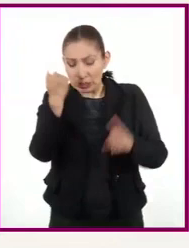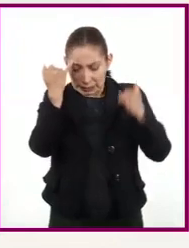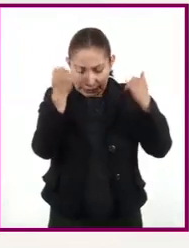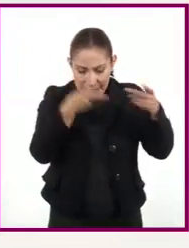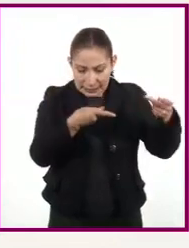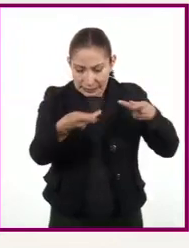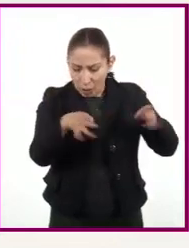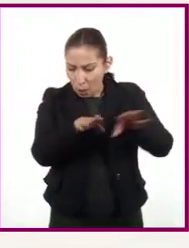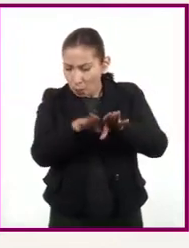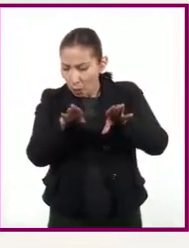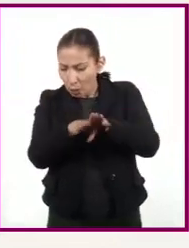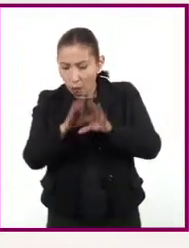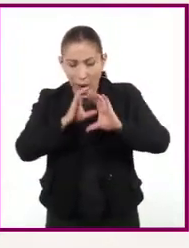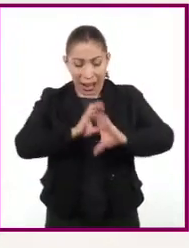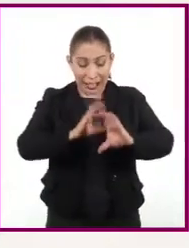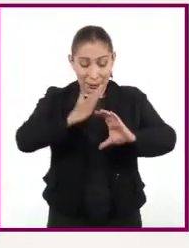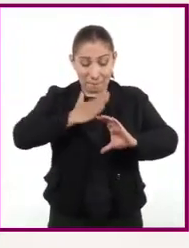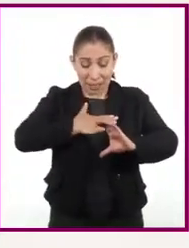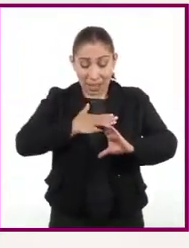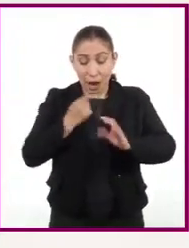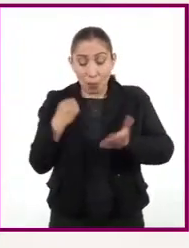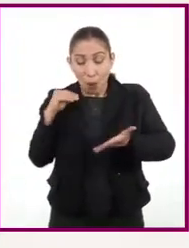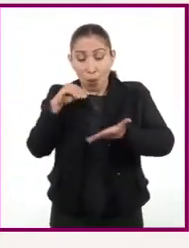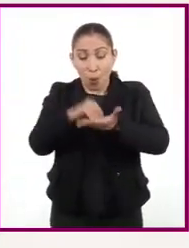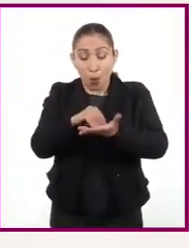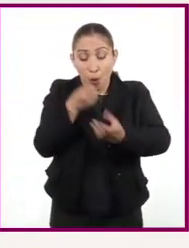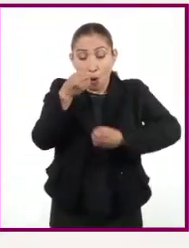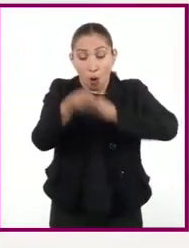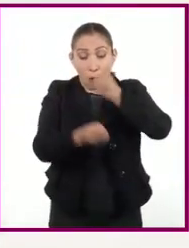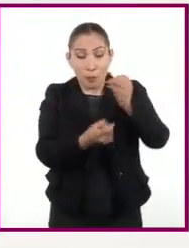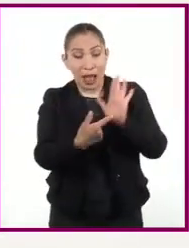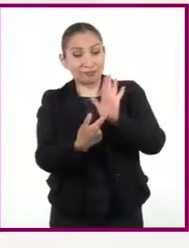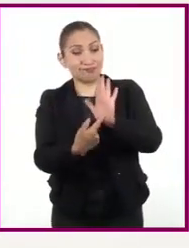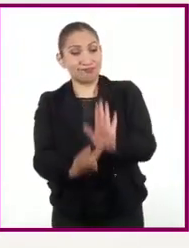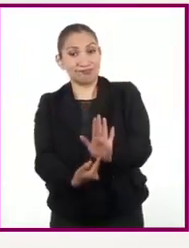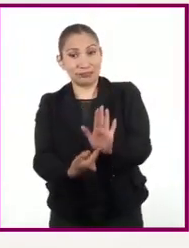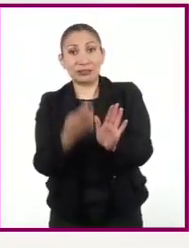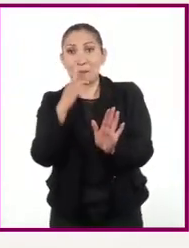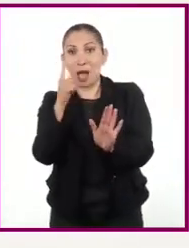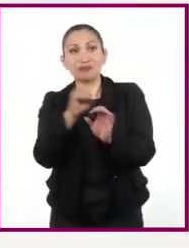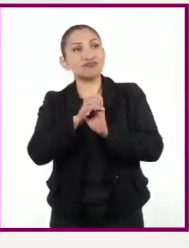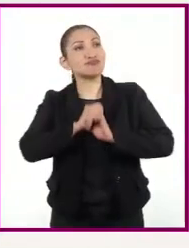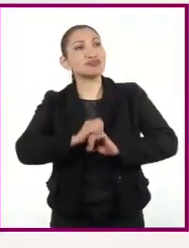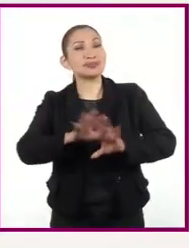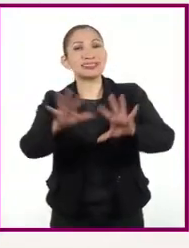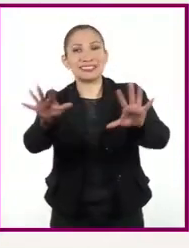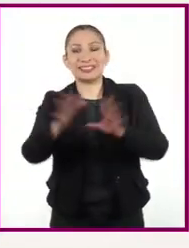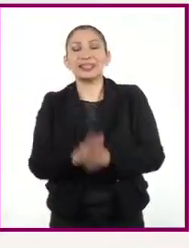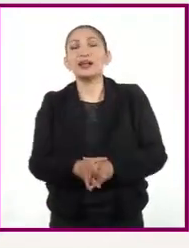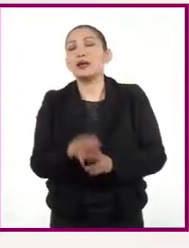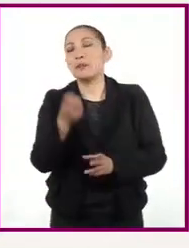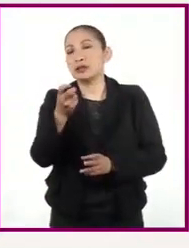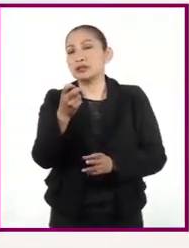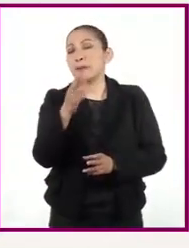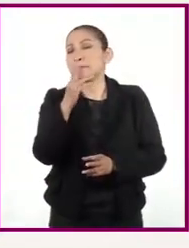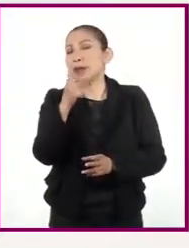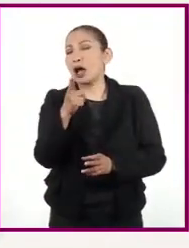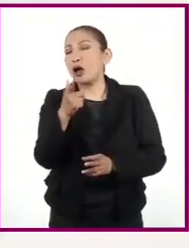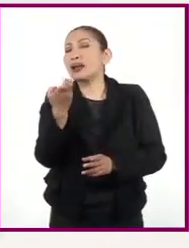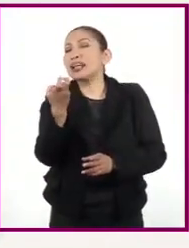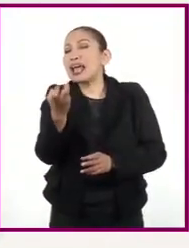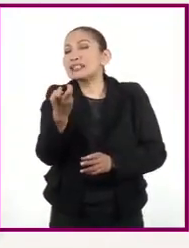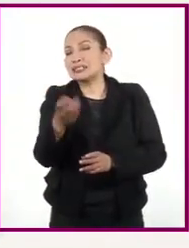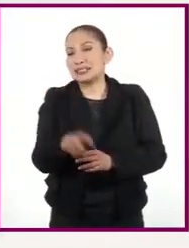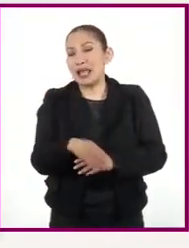planeen cómo trasladar su canción a una obra escénica, más claro quedará su mensaje. Y para ello, nada mejor que dar